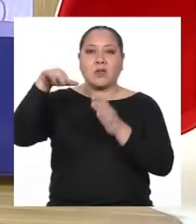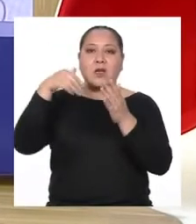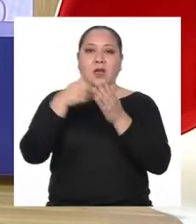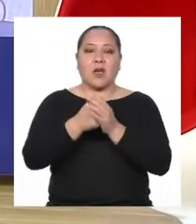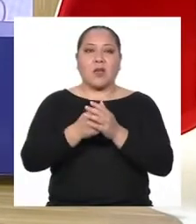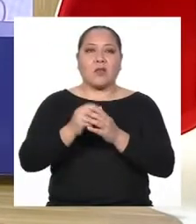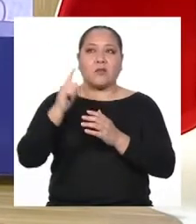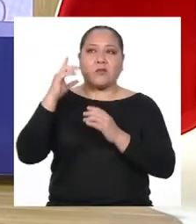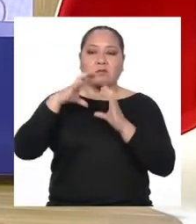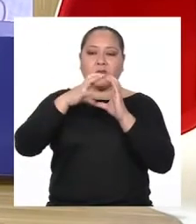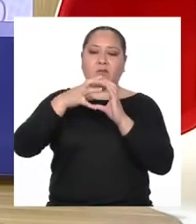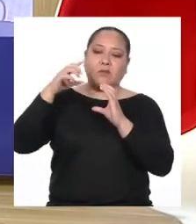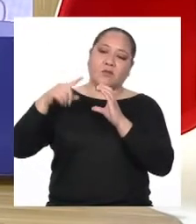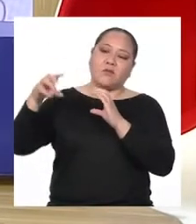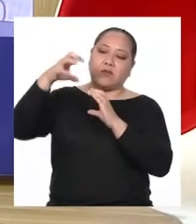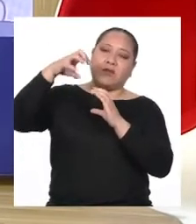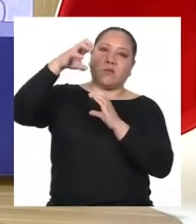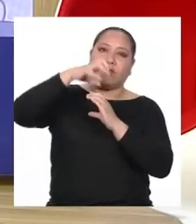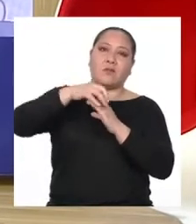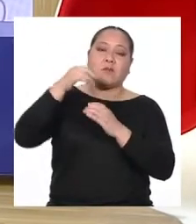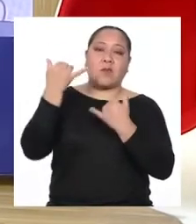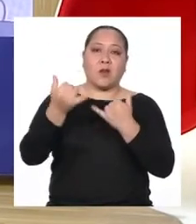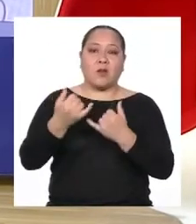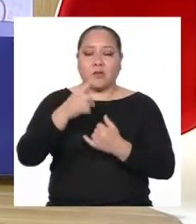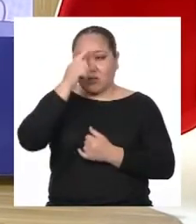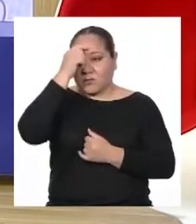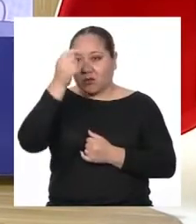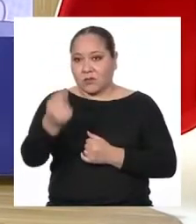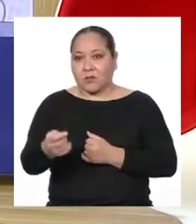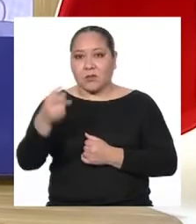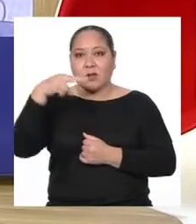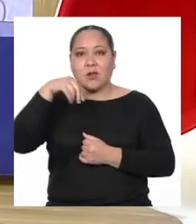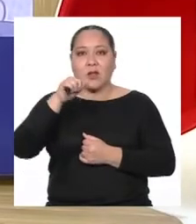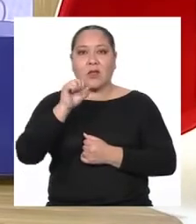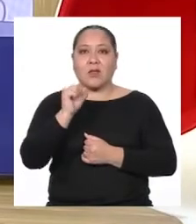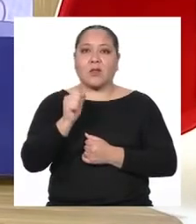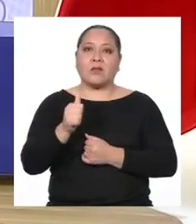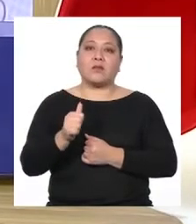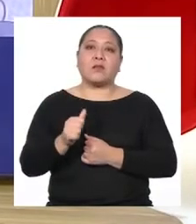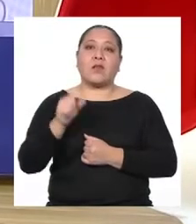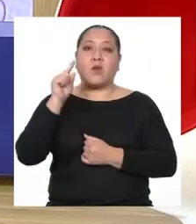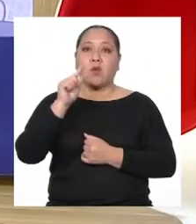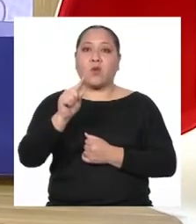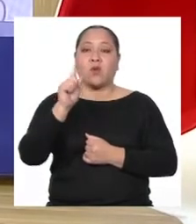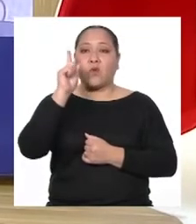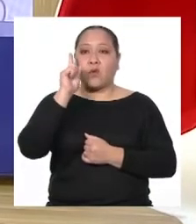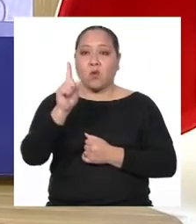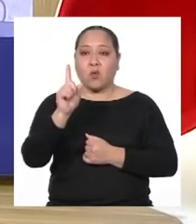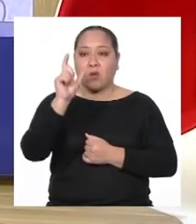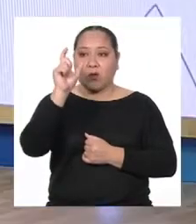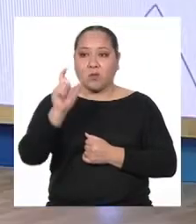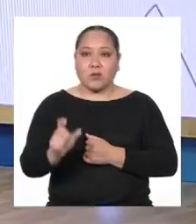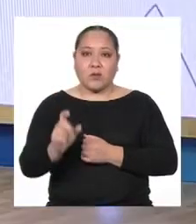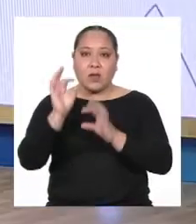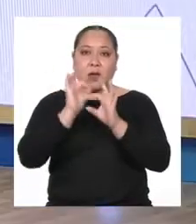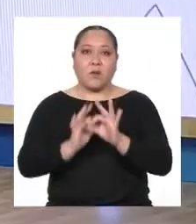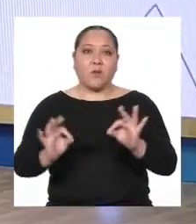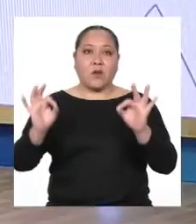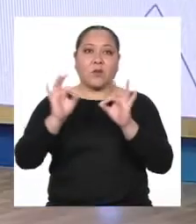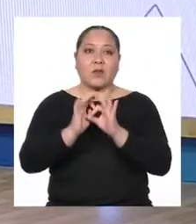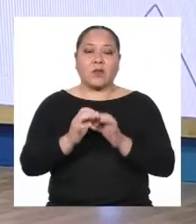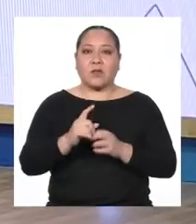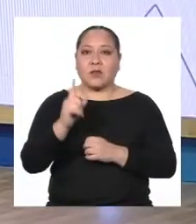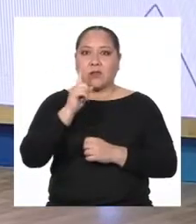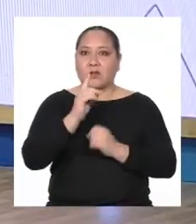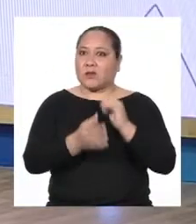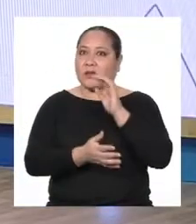Recientemente ha sido reconocida por la NASA como uno de sus grandes valores No se